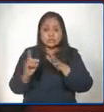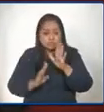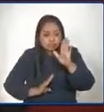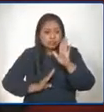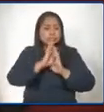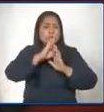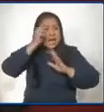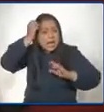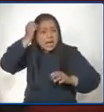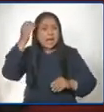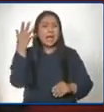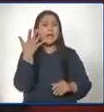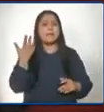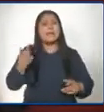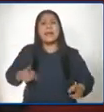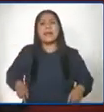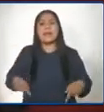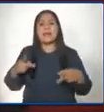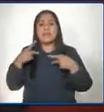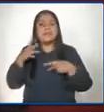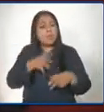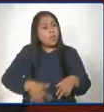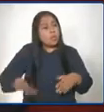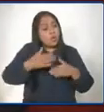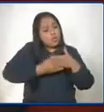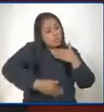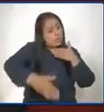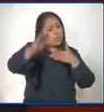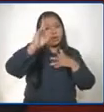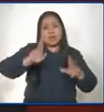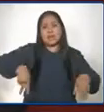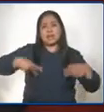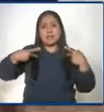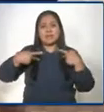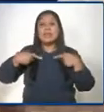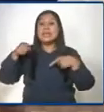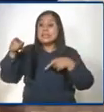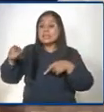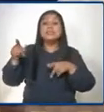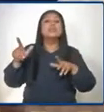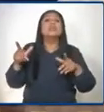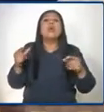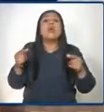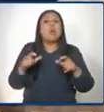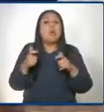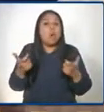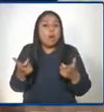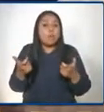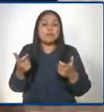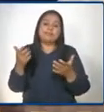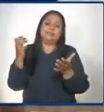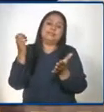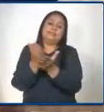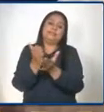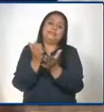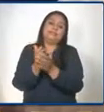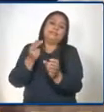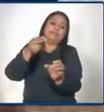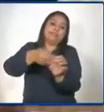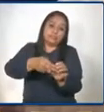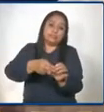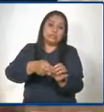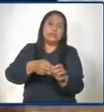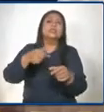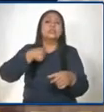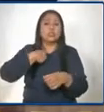habilidades para la vida y para toda la vida. Y eso solo lo podemos hacer en la escuela. Así es que yo hago un